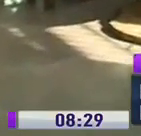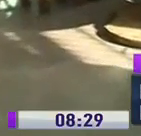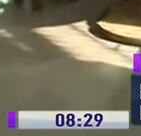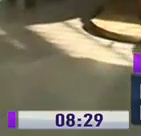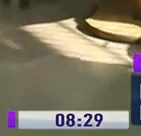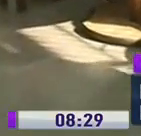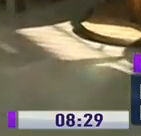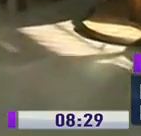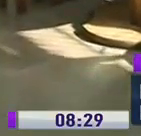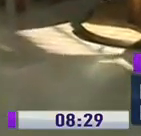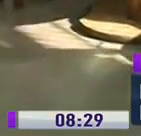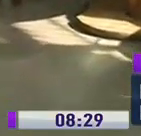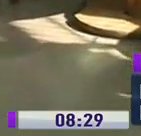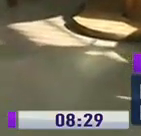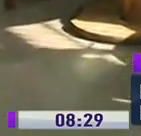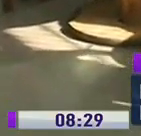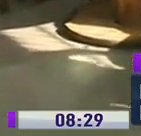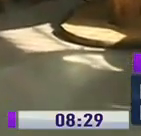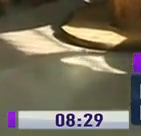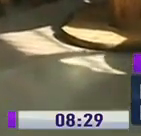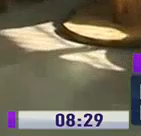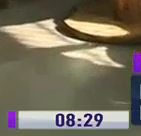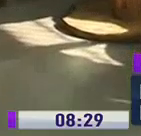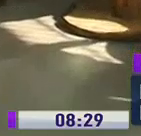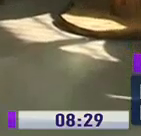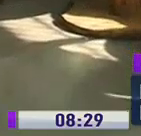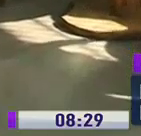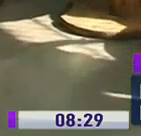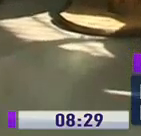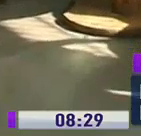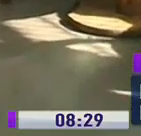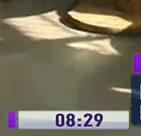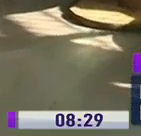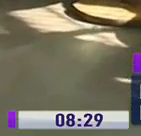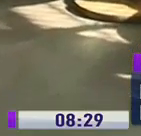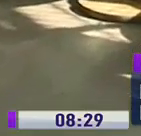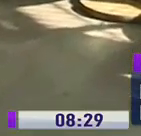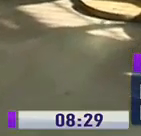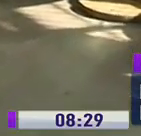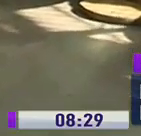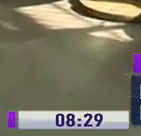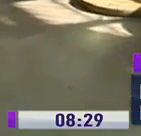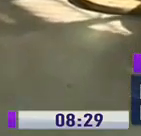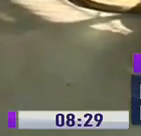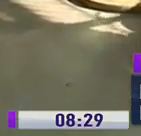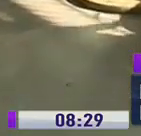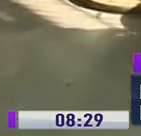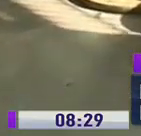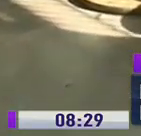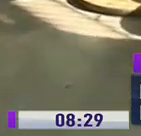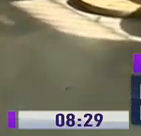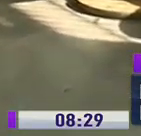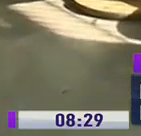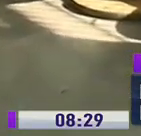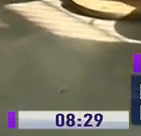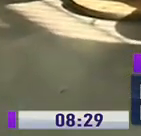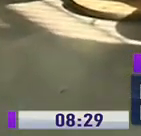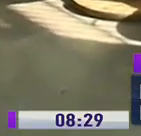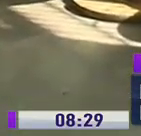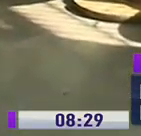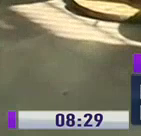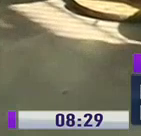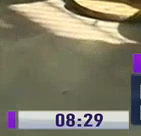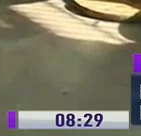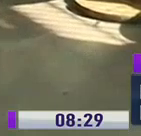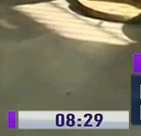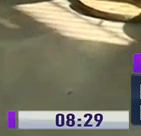Recuerden que la Fundación Remar brinda alimentos a personas de calle, más o menos 300 raciones alimenticias por día. Pueden buscarla a